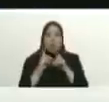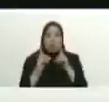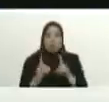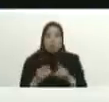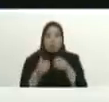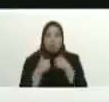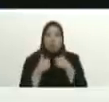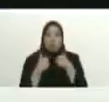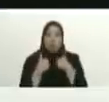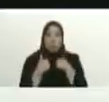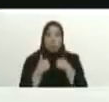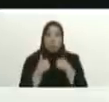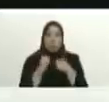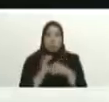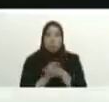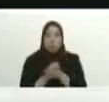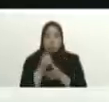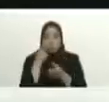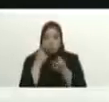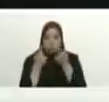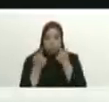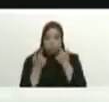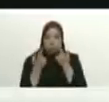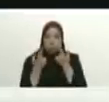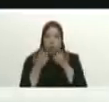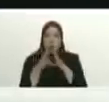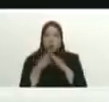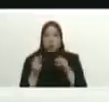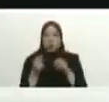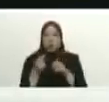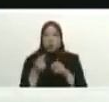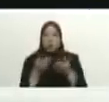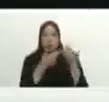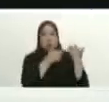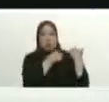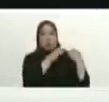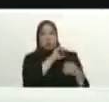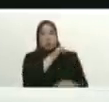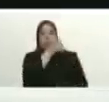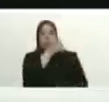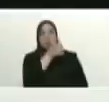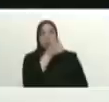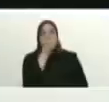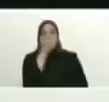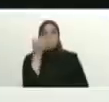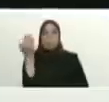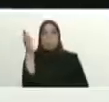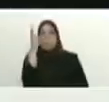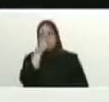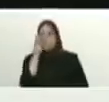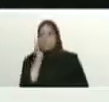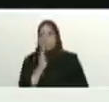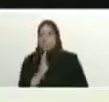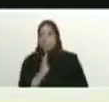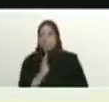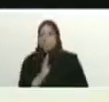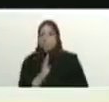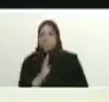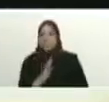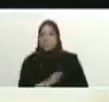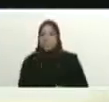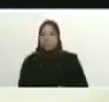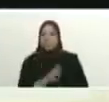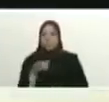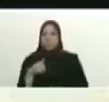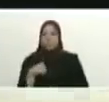afectuosa atenta por las autoridades del Brasil desde nuestra